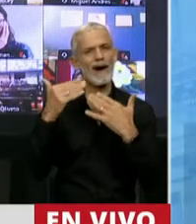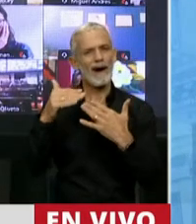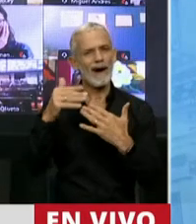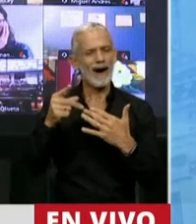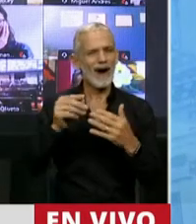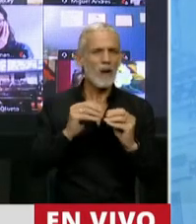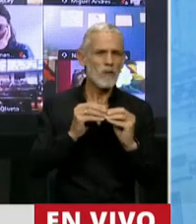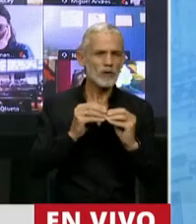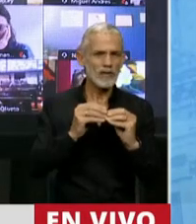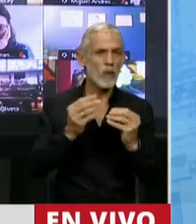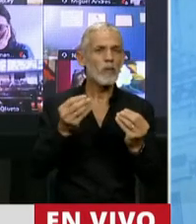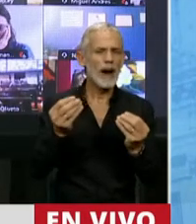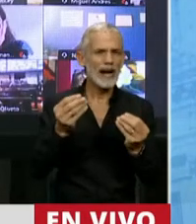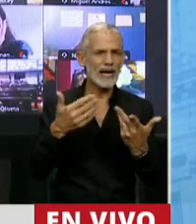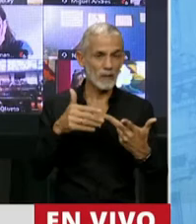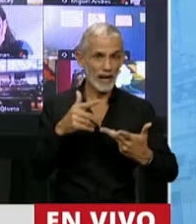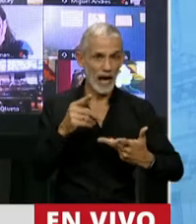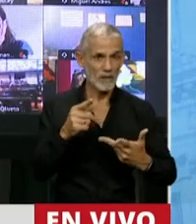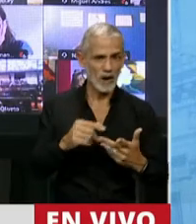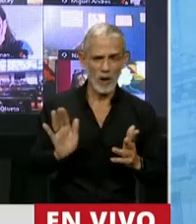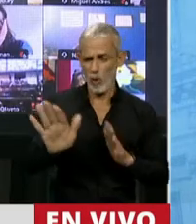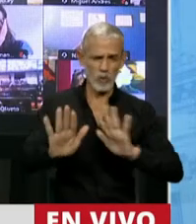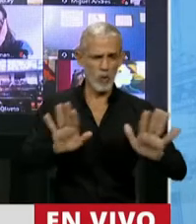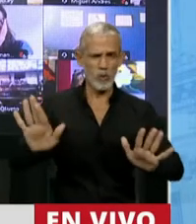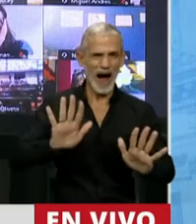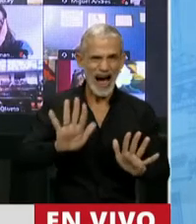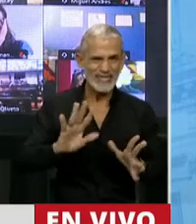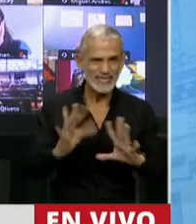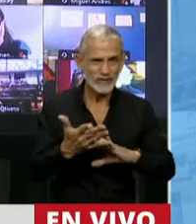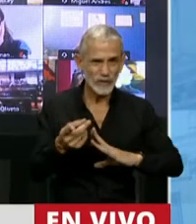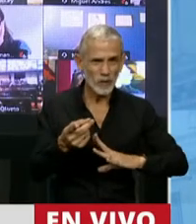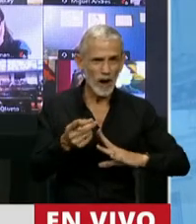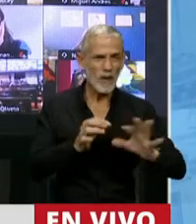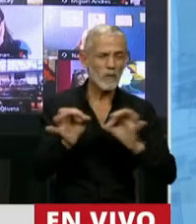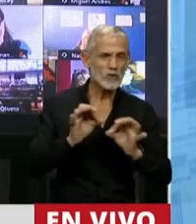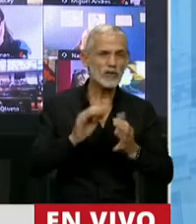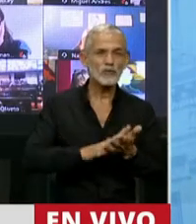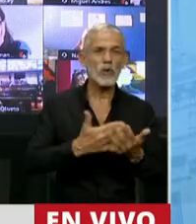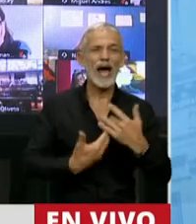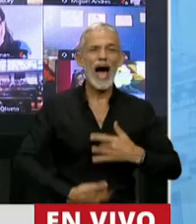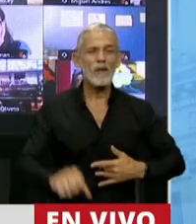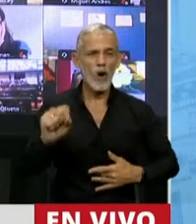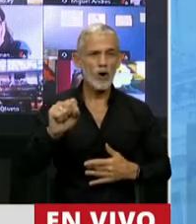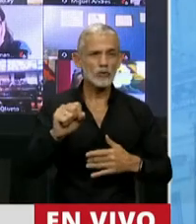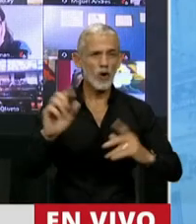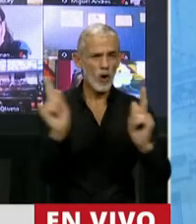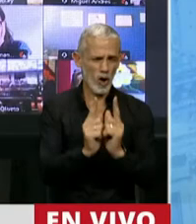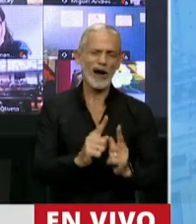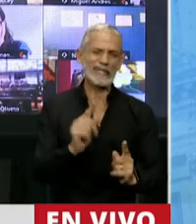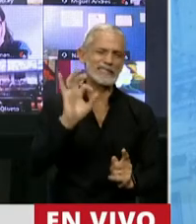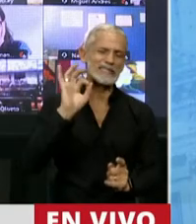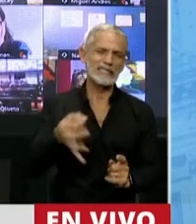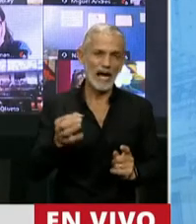mismos motivos para llevarnos a los empujones a tratar el aborto exprés, como lo expresaba